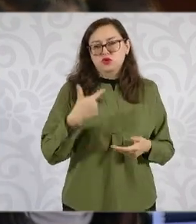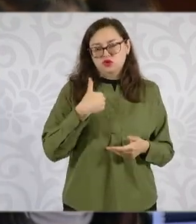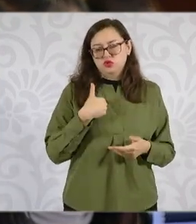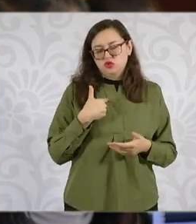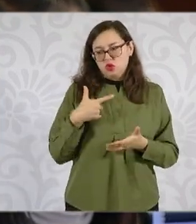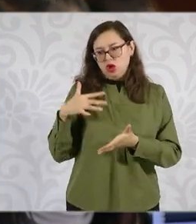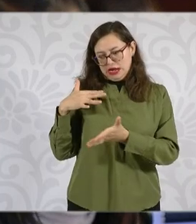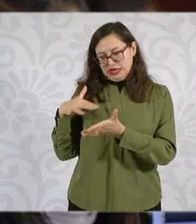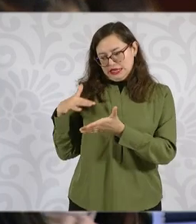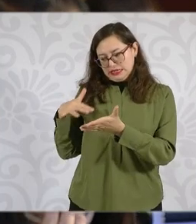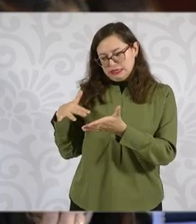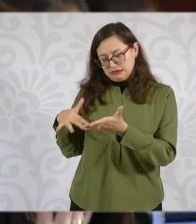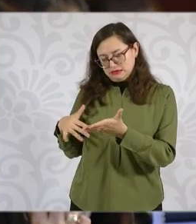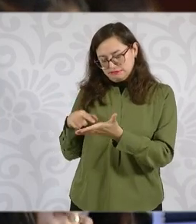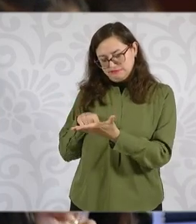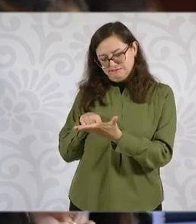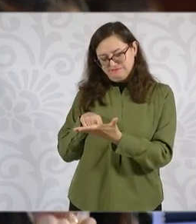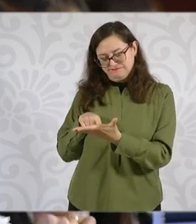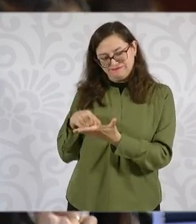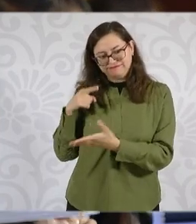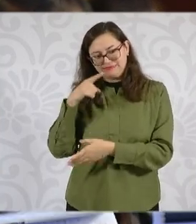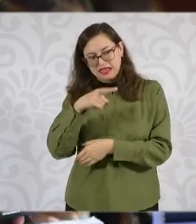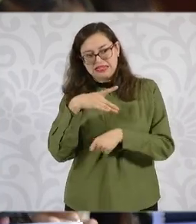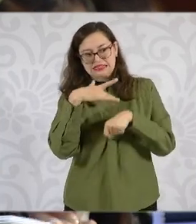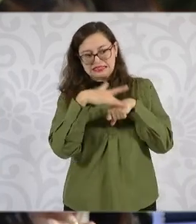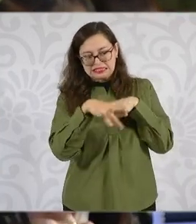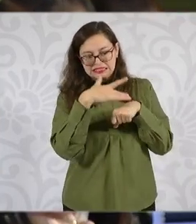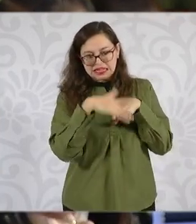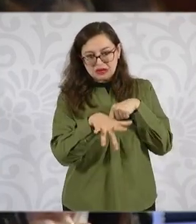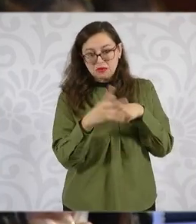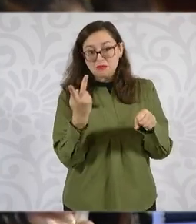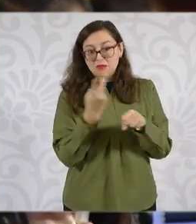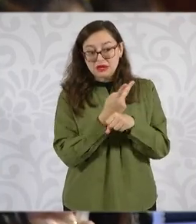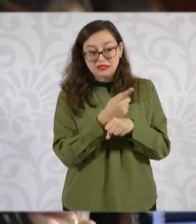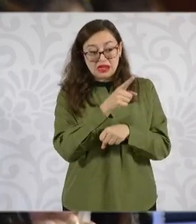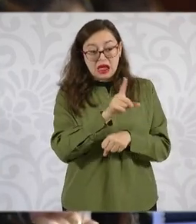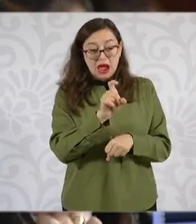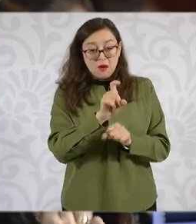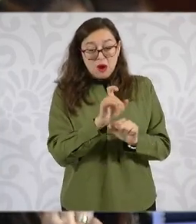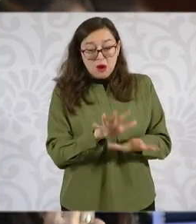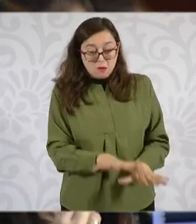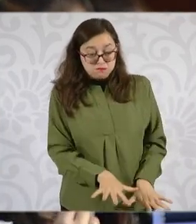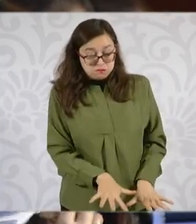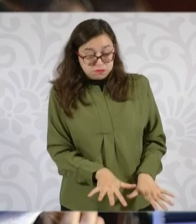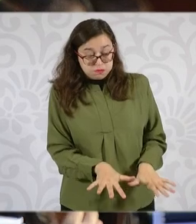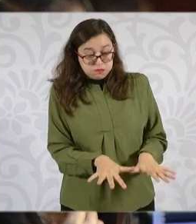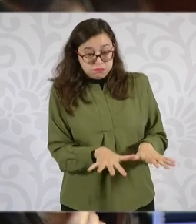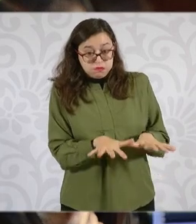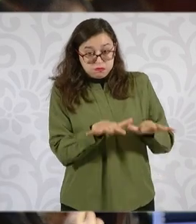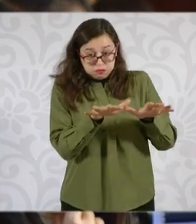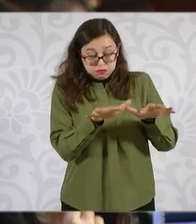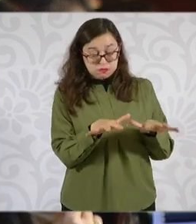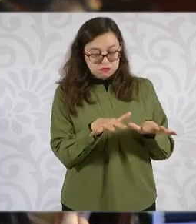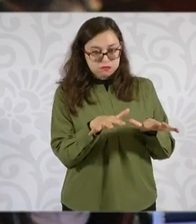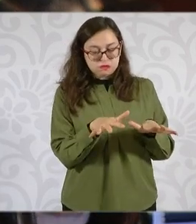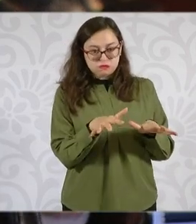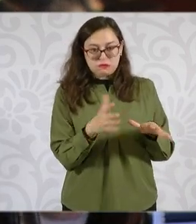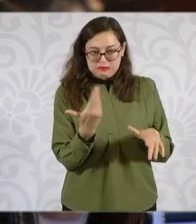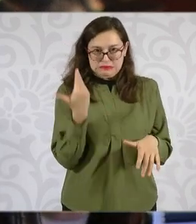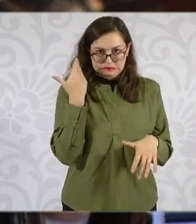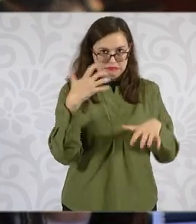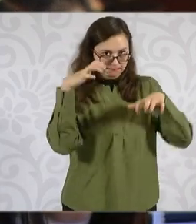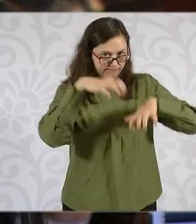el tema de Chalco, por ejemplo, y que las colonias que se han inundado ahora en